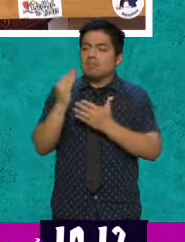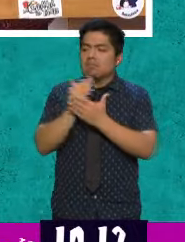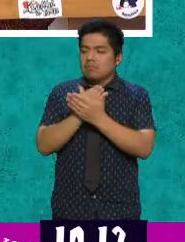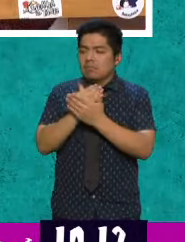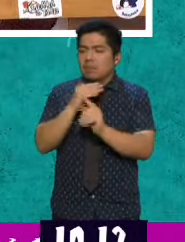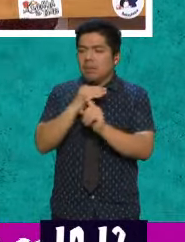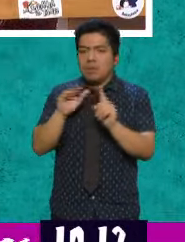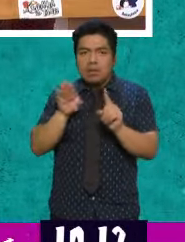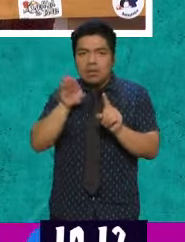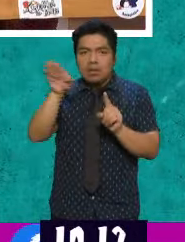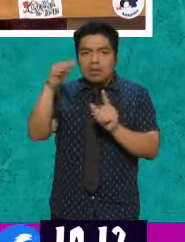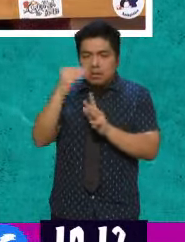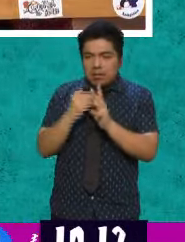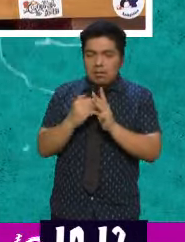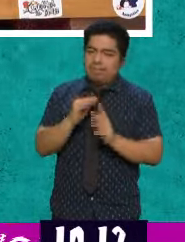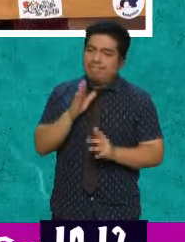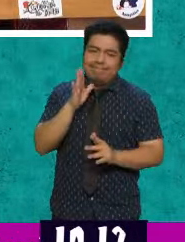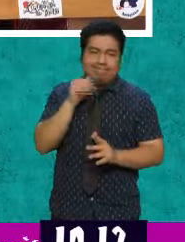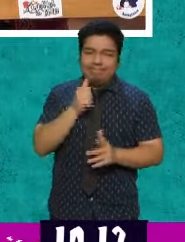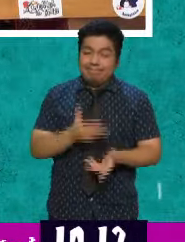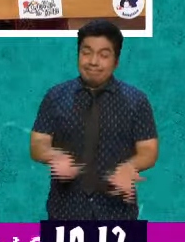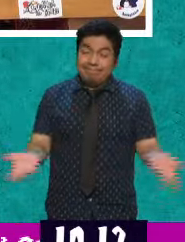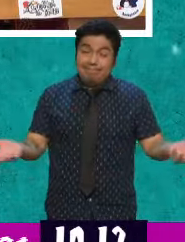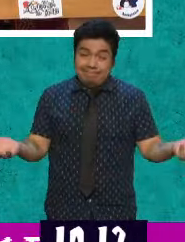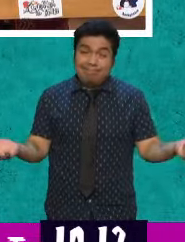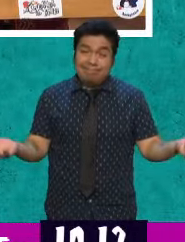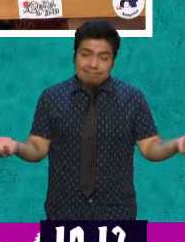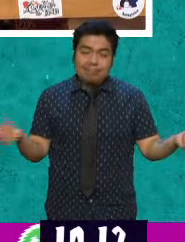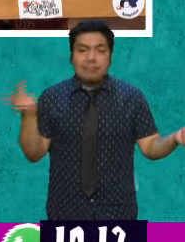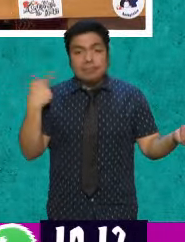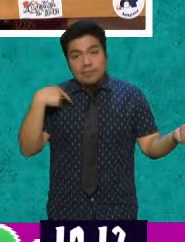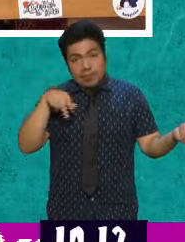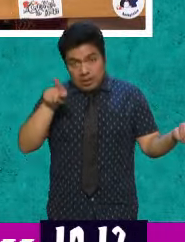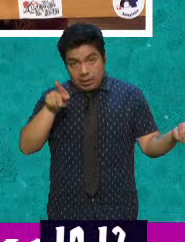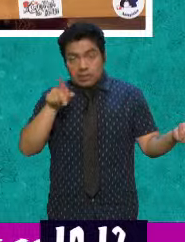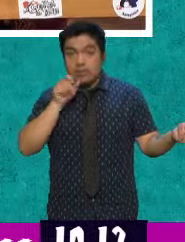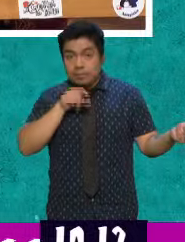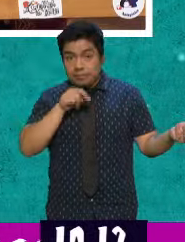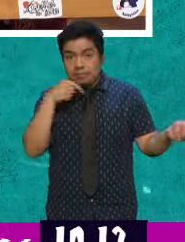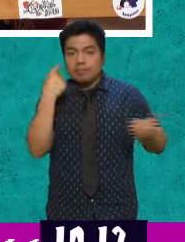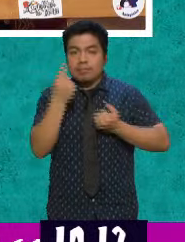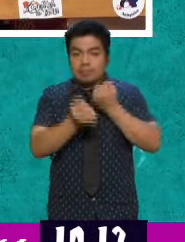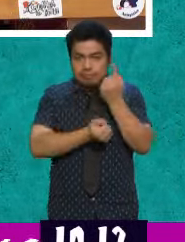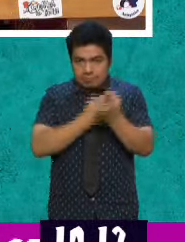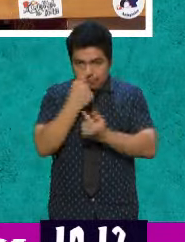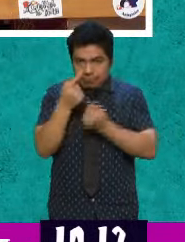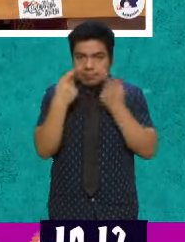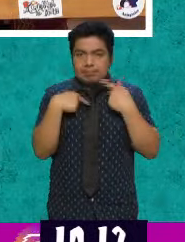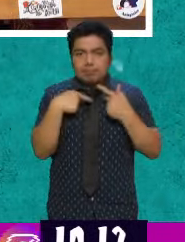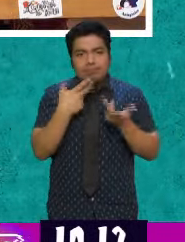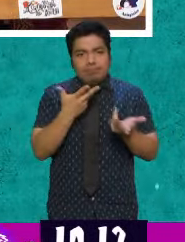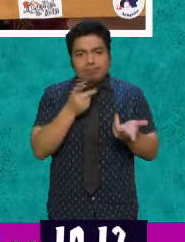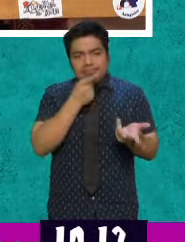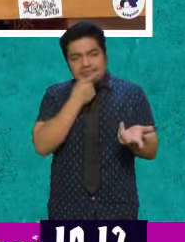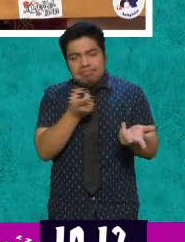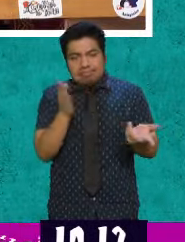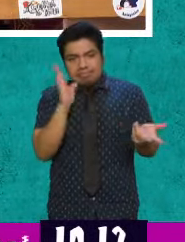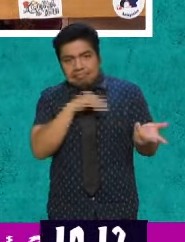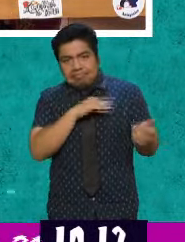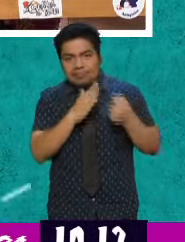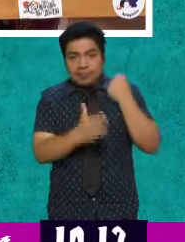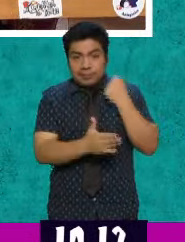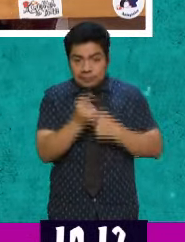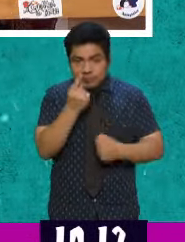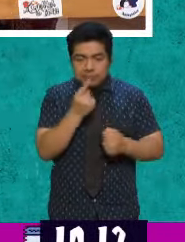medio vuelo. Imagínese. Oiga. A medio vuelo. Pero a ver, también hay personas que lo ven contraproducente. Porque en